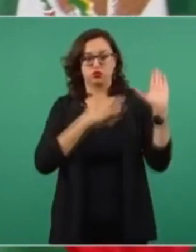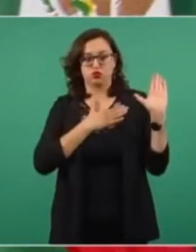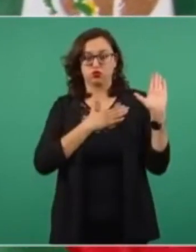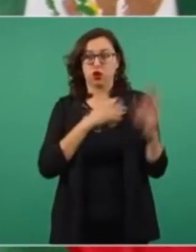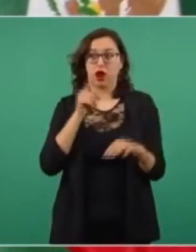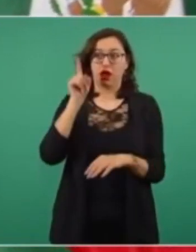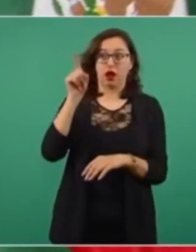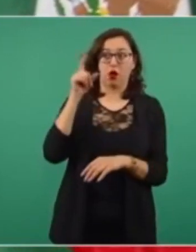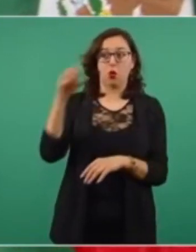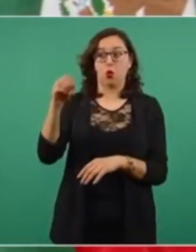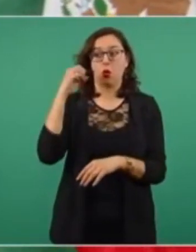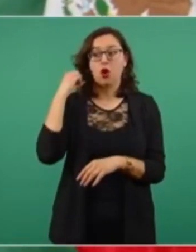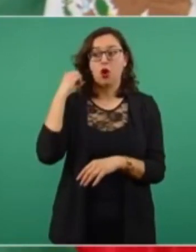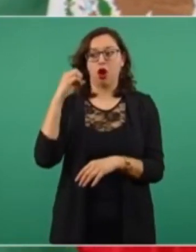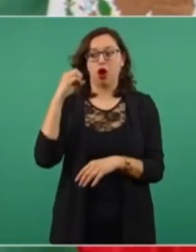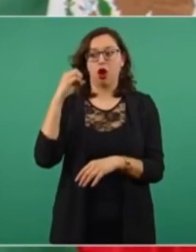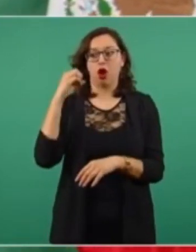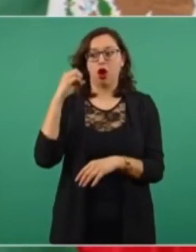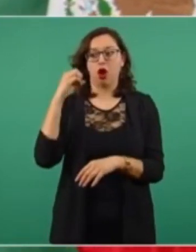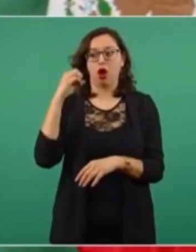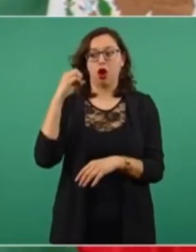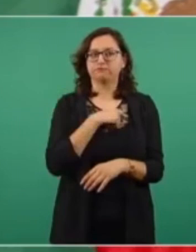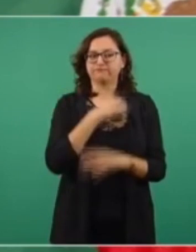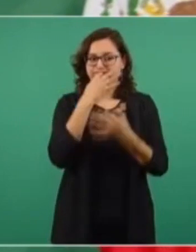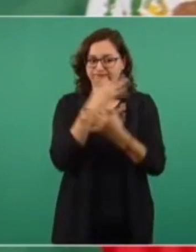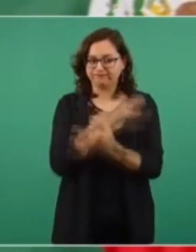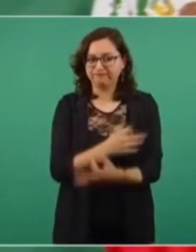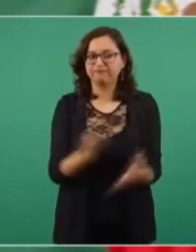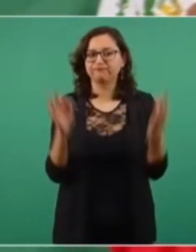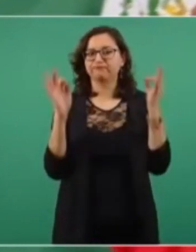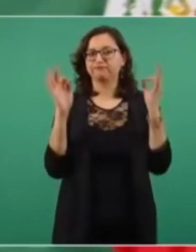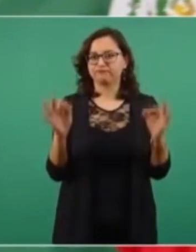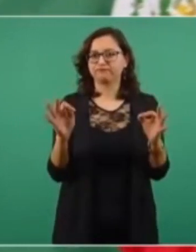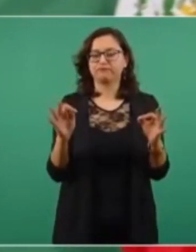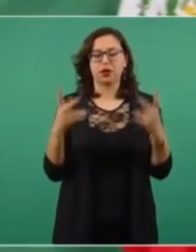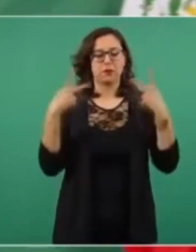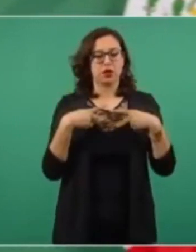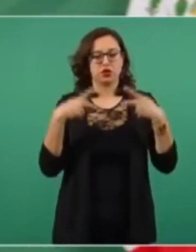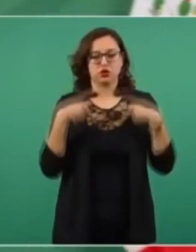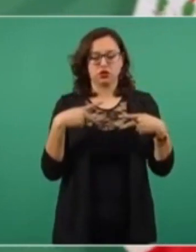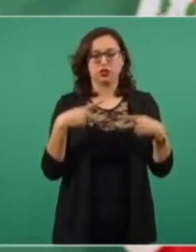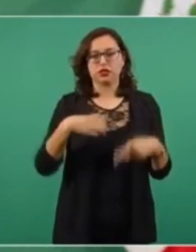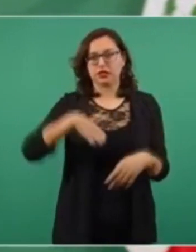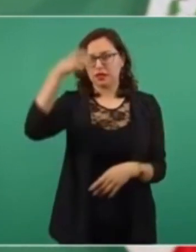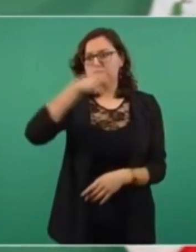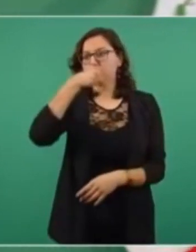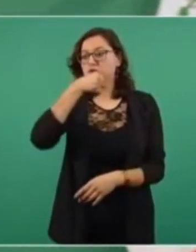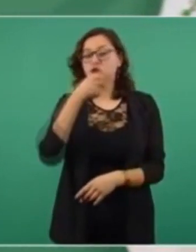Oaxaca, de incrementar la pensión a los adultos mayores, a todos los adultos mayores,